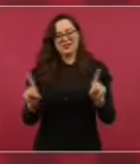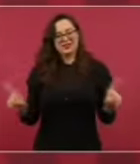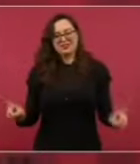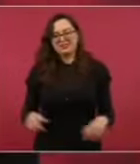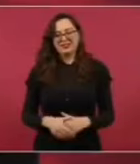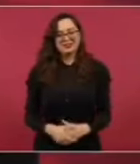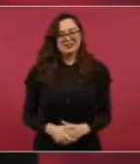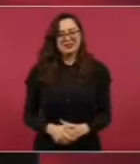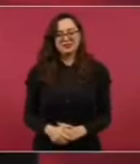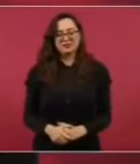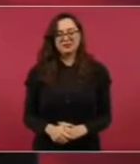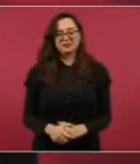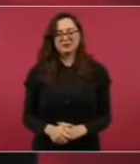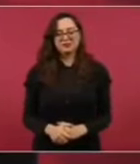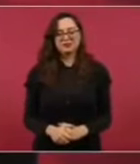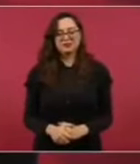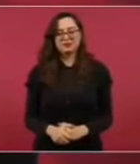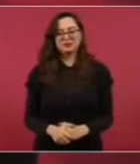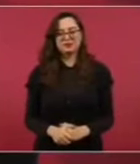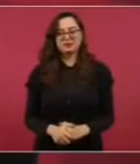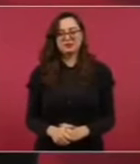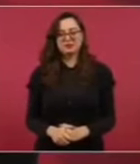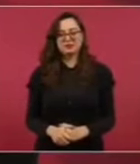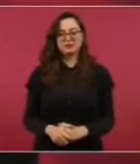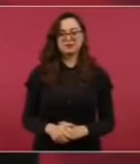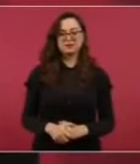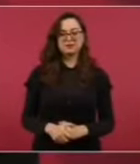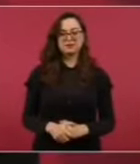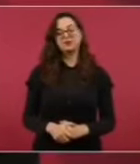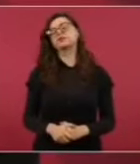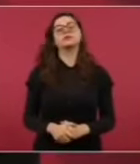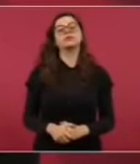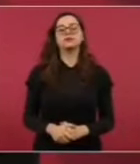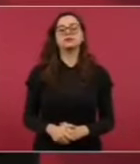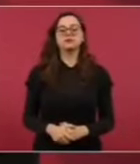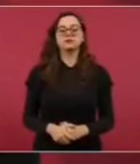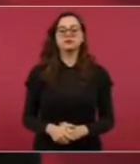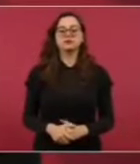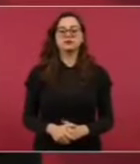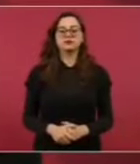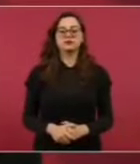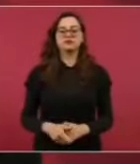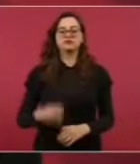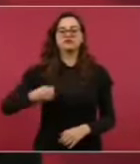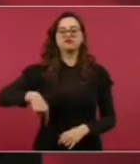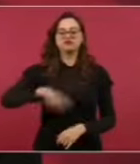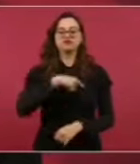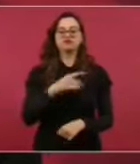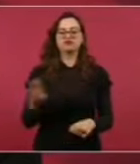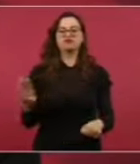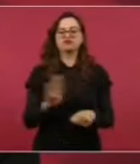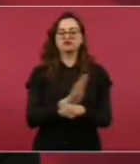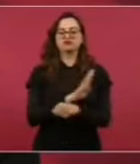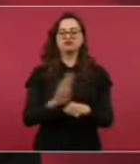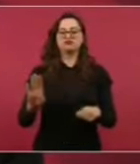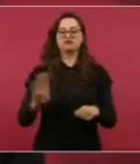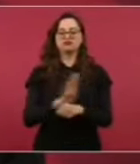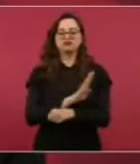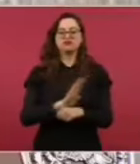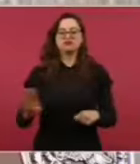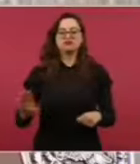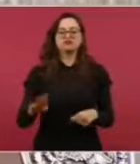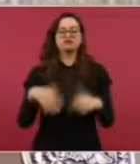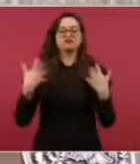una ventaja, una dicha enorme.